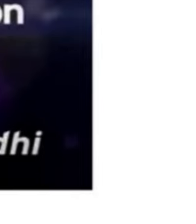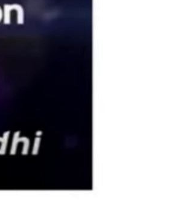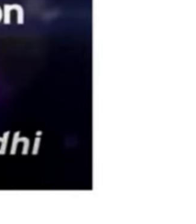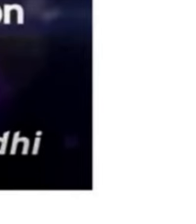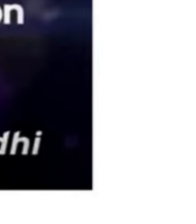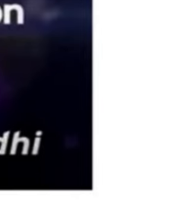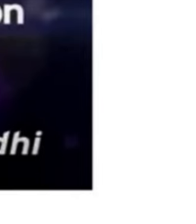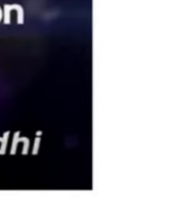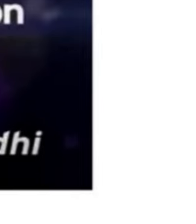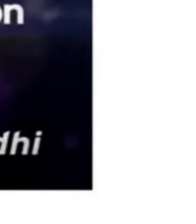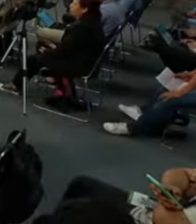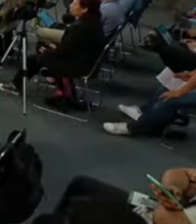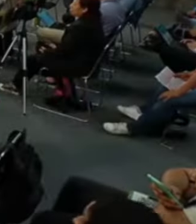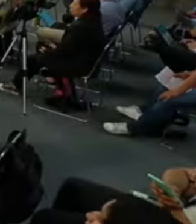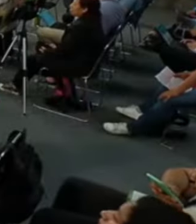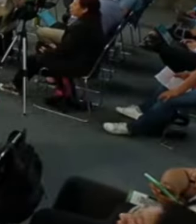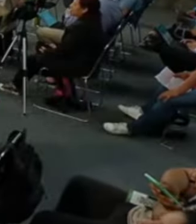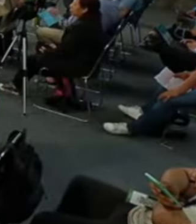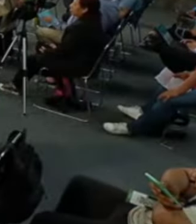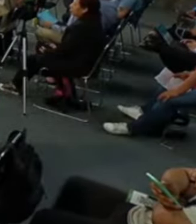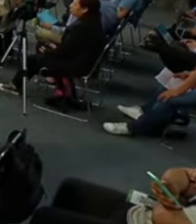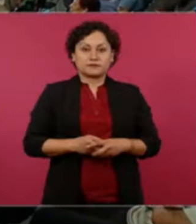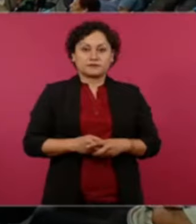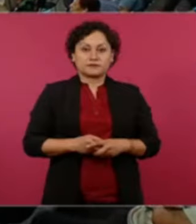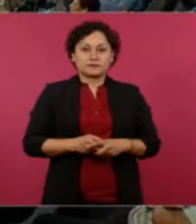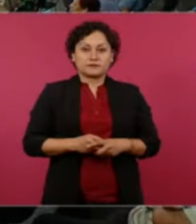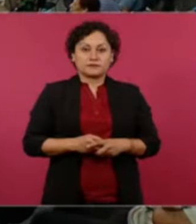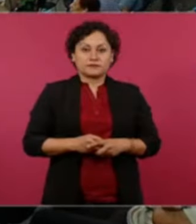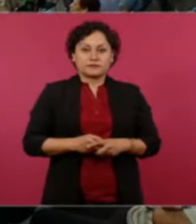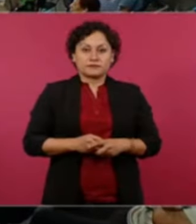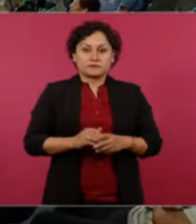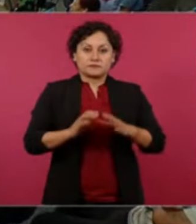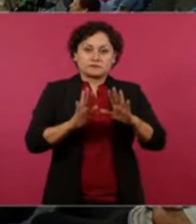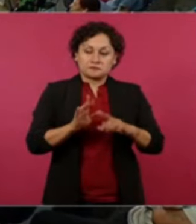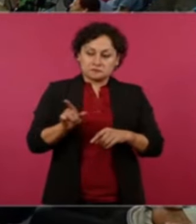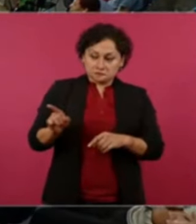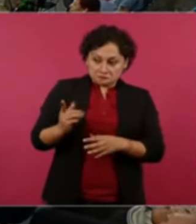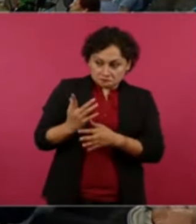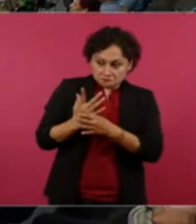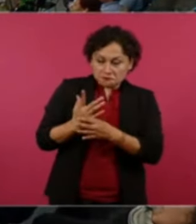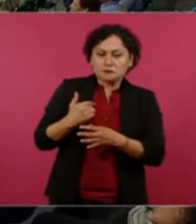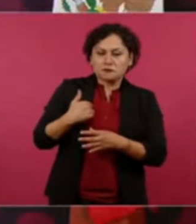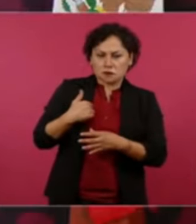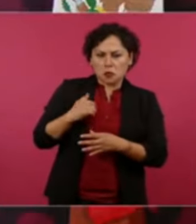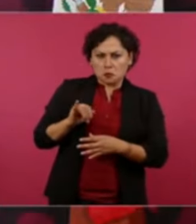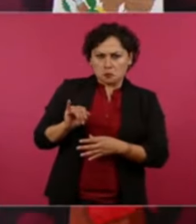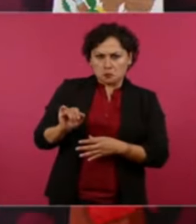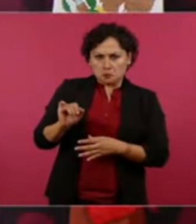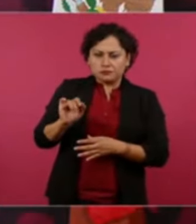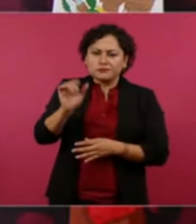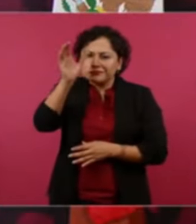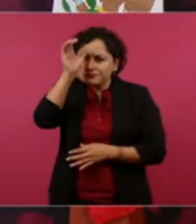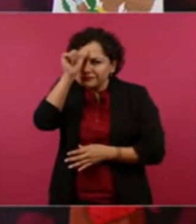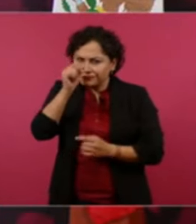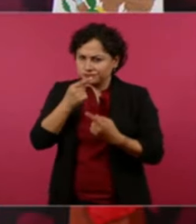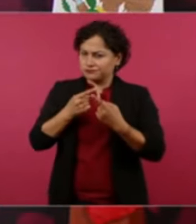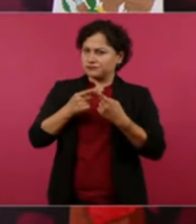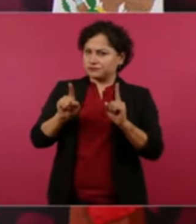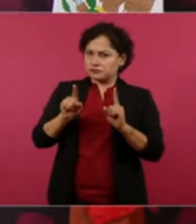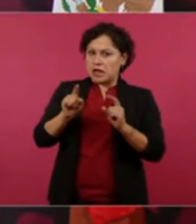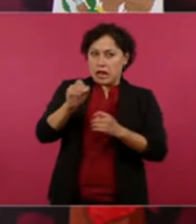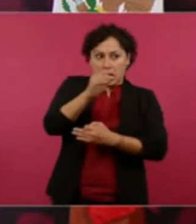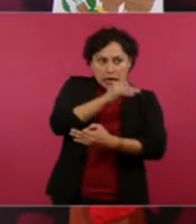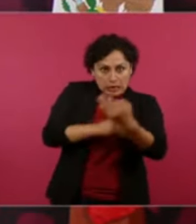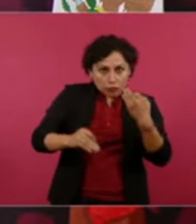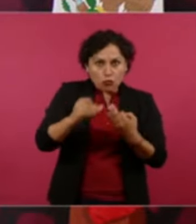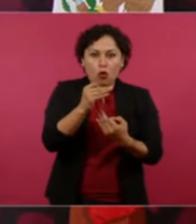no todos aquí no estoy de acuerdo con mi maestro Gandhi ahí matizaría pero